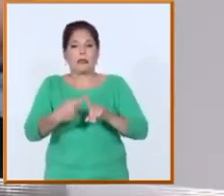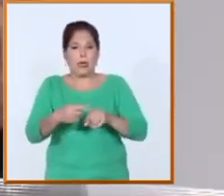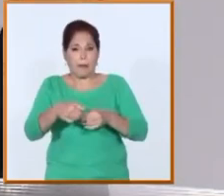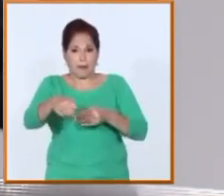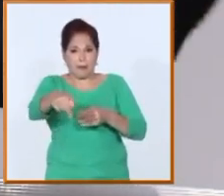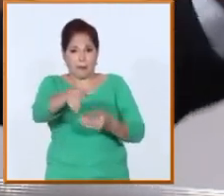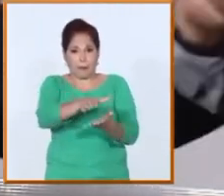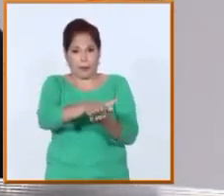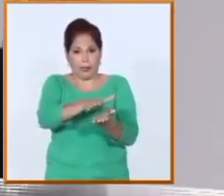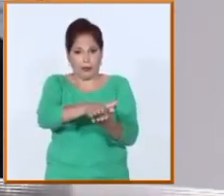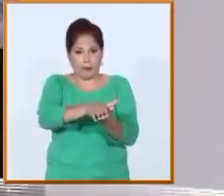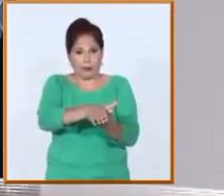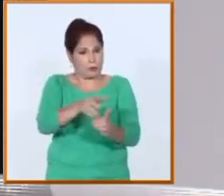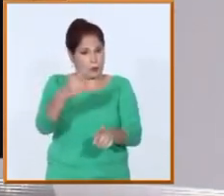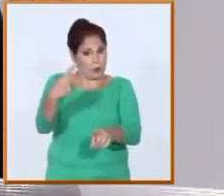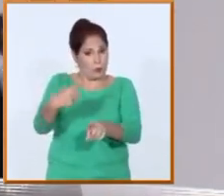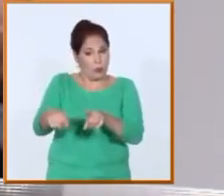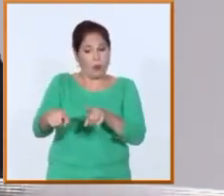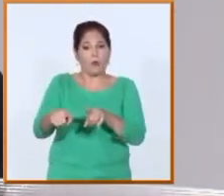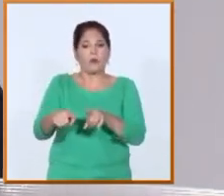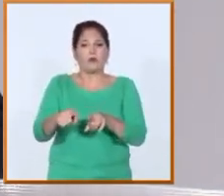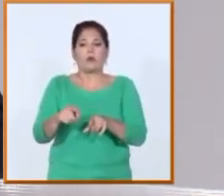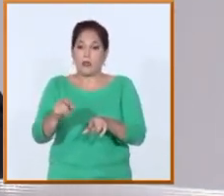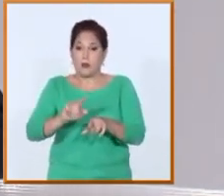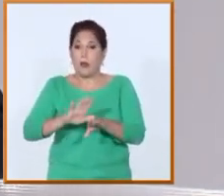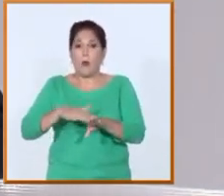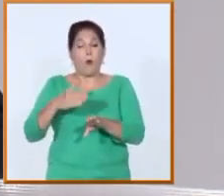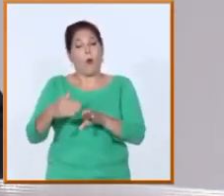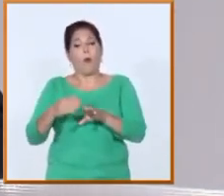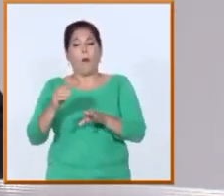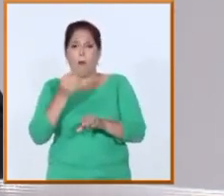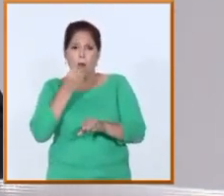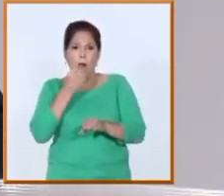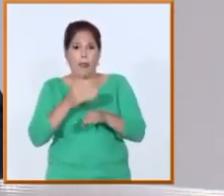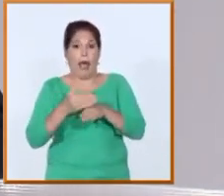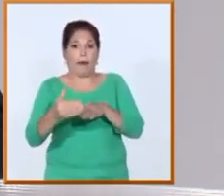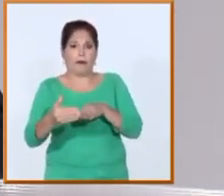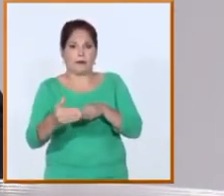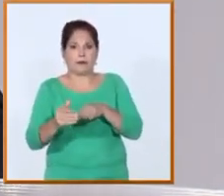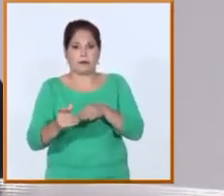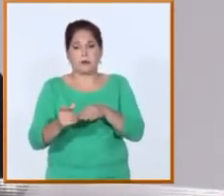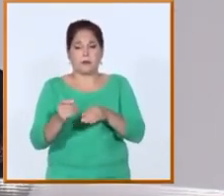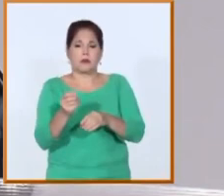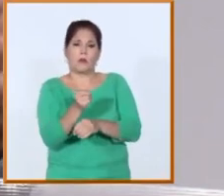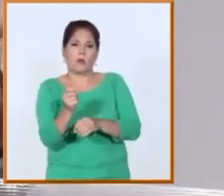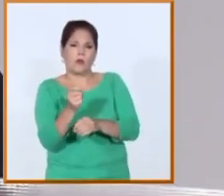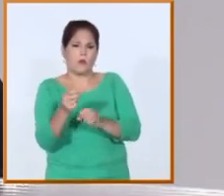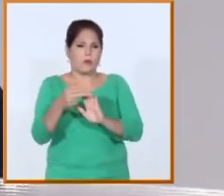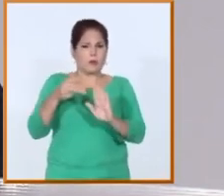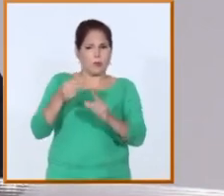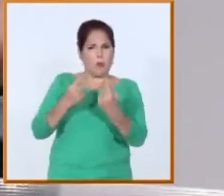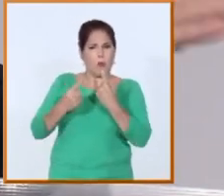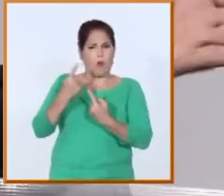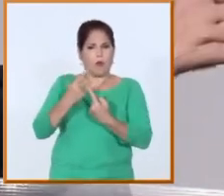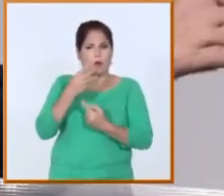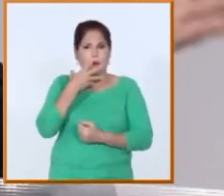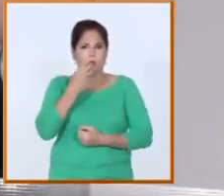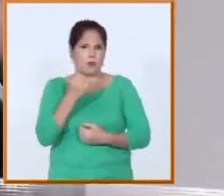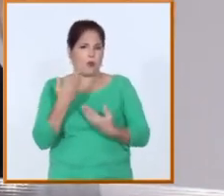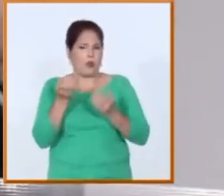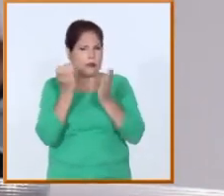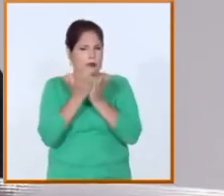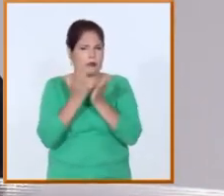pendientes o para las materias que van a recibir en el próximo periodo o en el próximo curso yo creo que eso destaca también